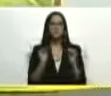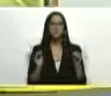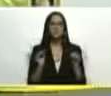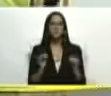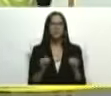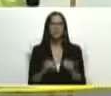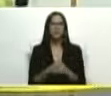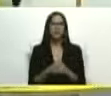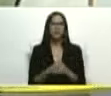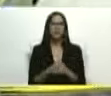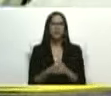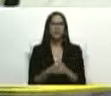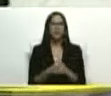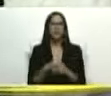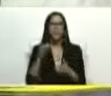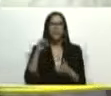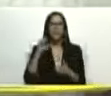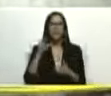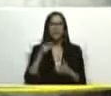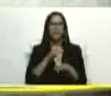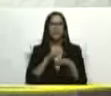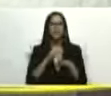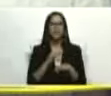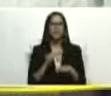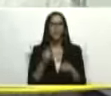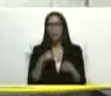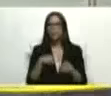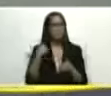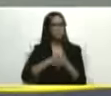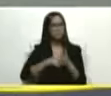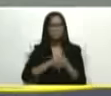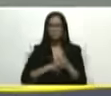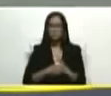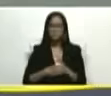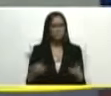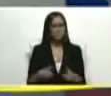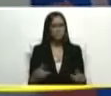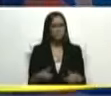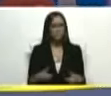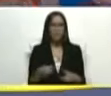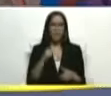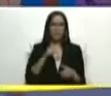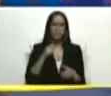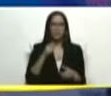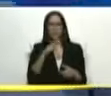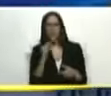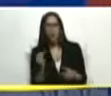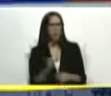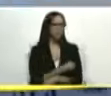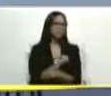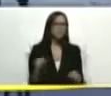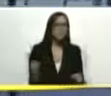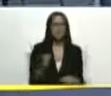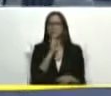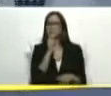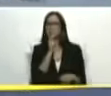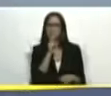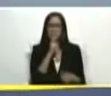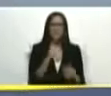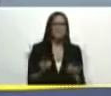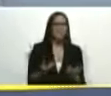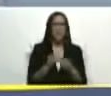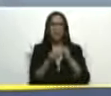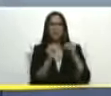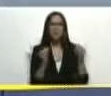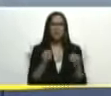Soraya y Magalita la ministra bueno dijo bueno vamos a echarle pichón y hoy y la gente decía no eso es imposible eso no lo han podido arreglar